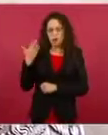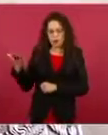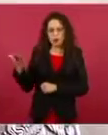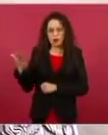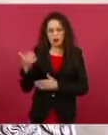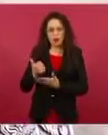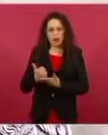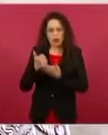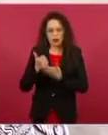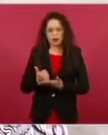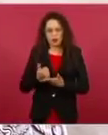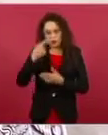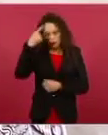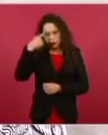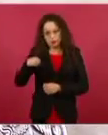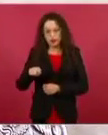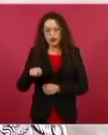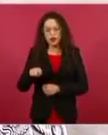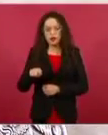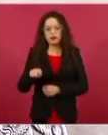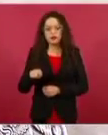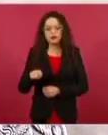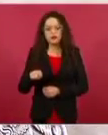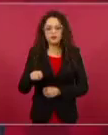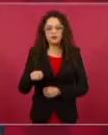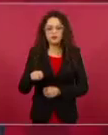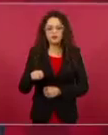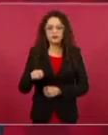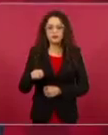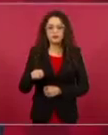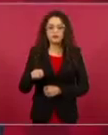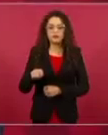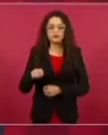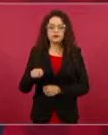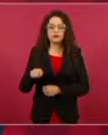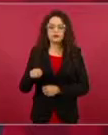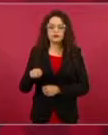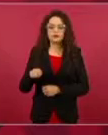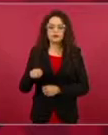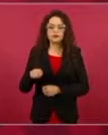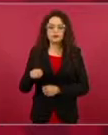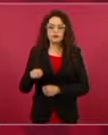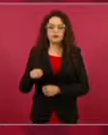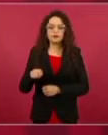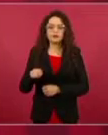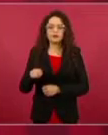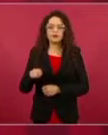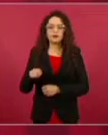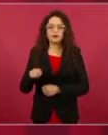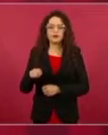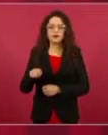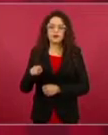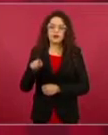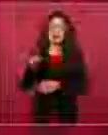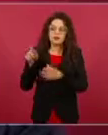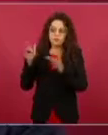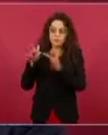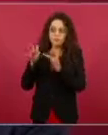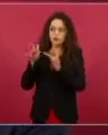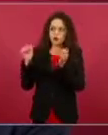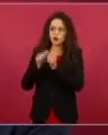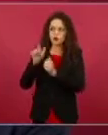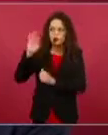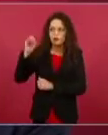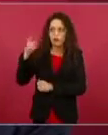busque respetuosamente con la fiscalía, que es autónoma,